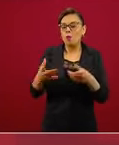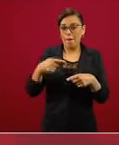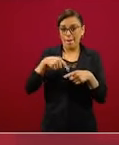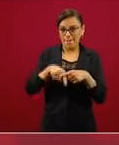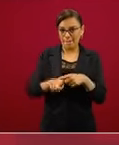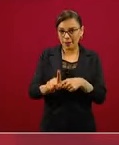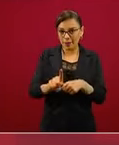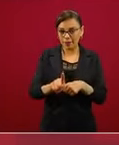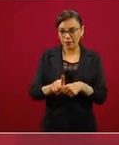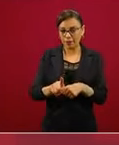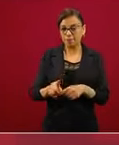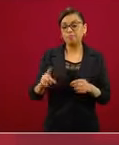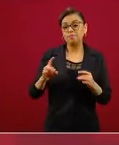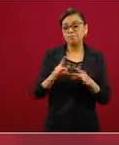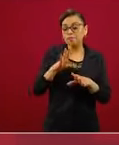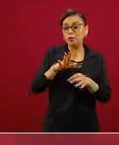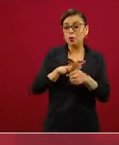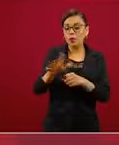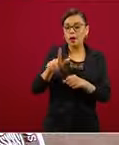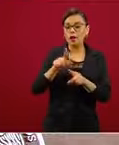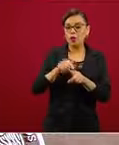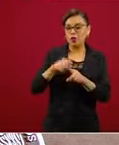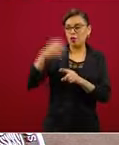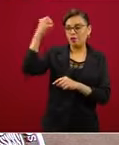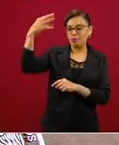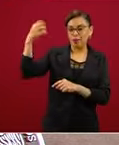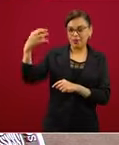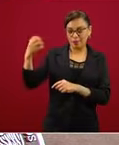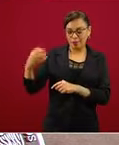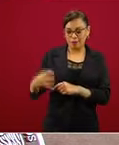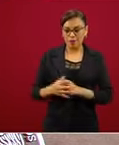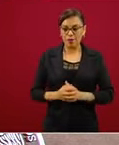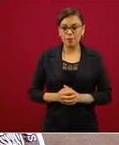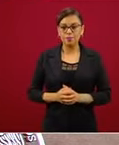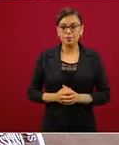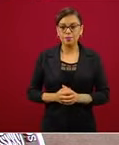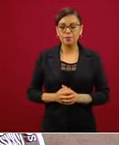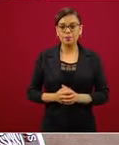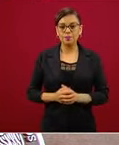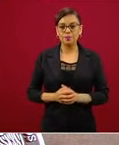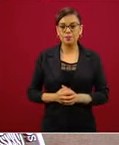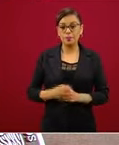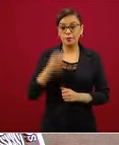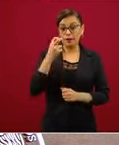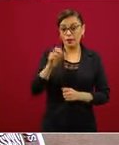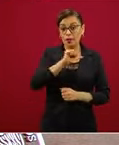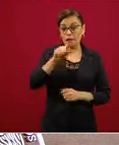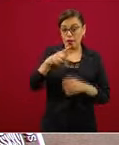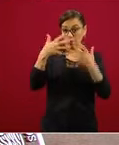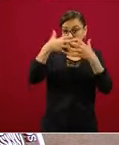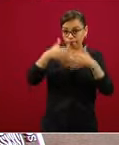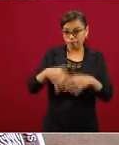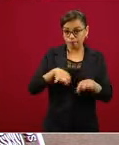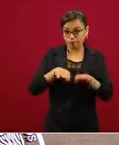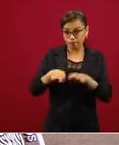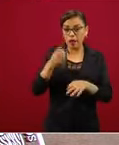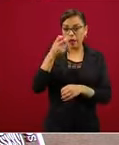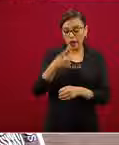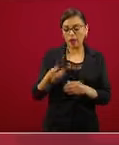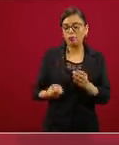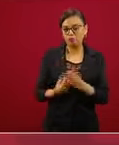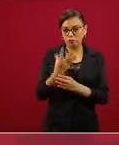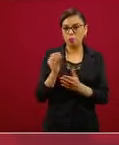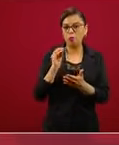color indicado. Y así por cada una de las industrias se irán sacando estas medidas y estos protocolos que habrá que